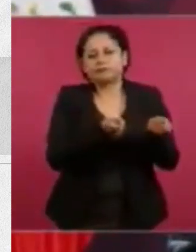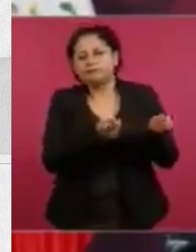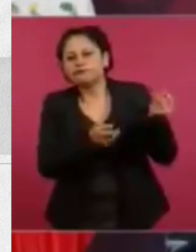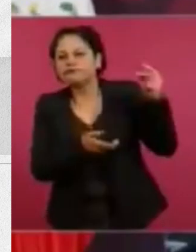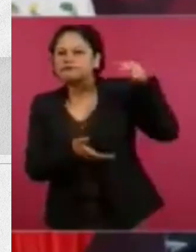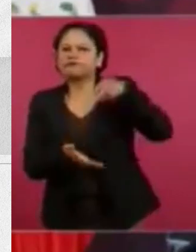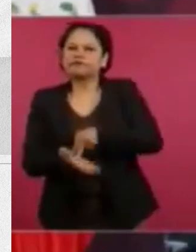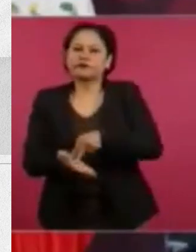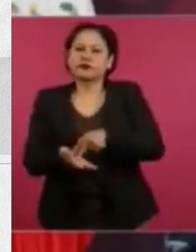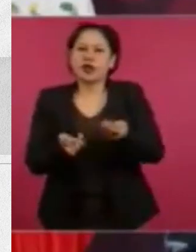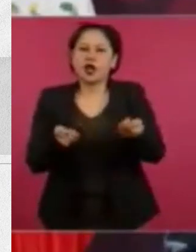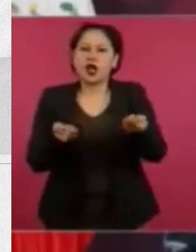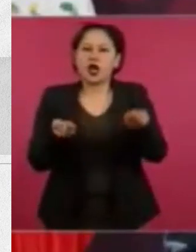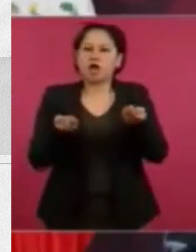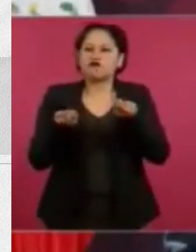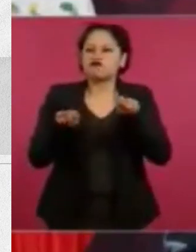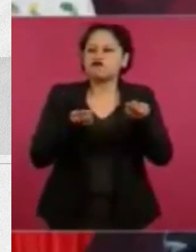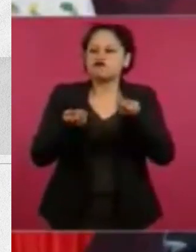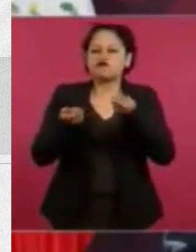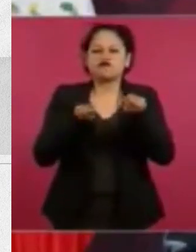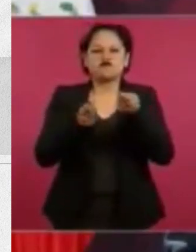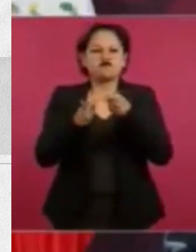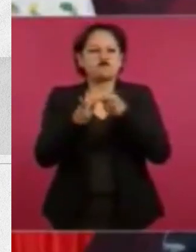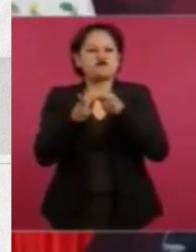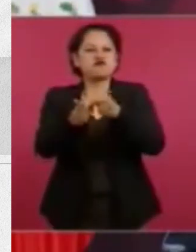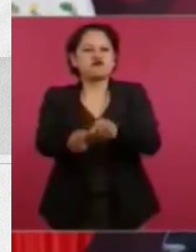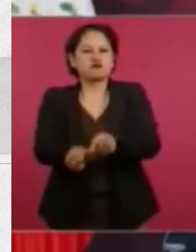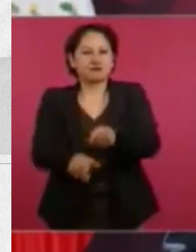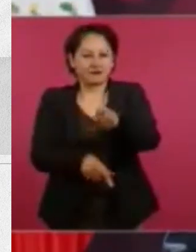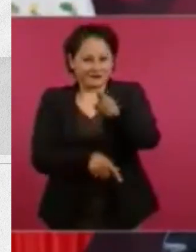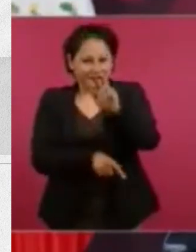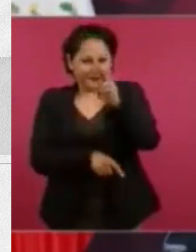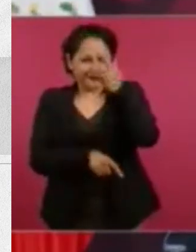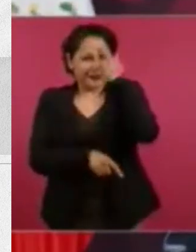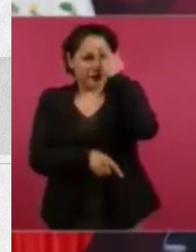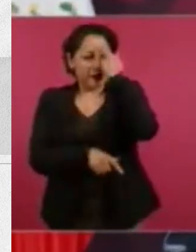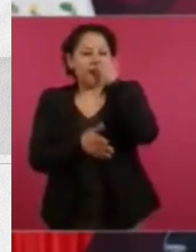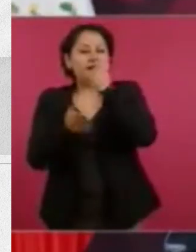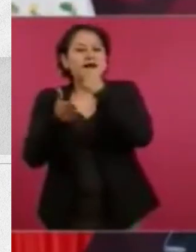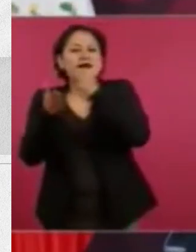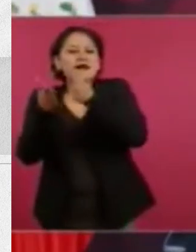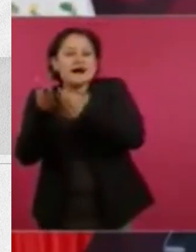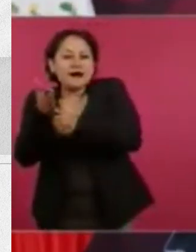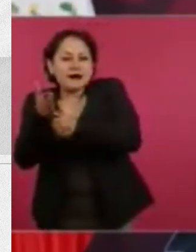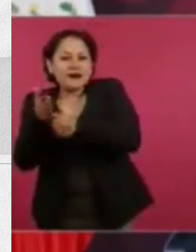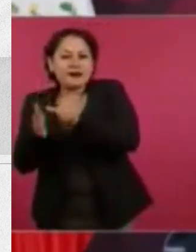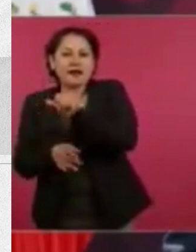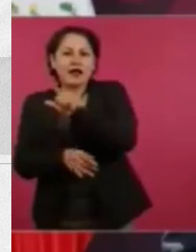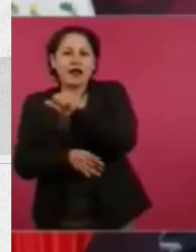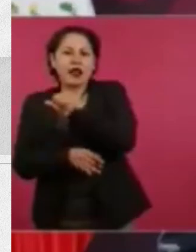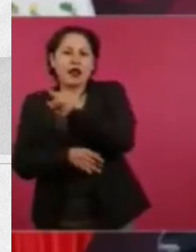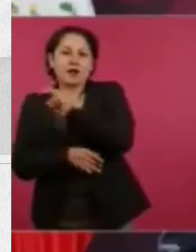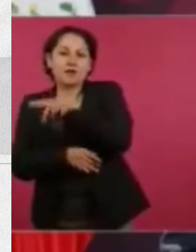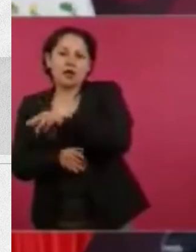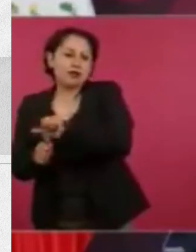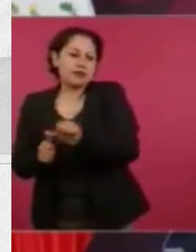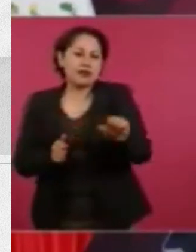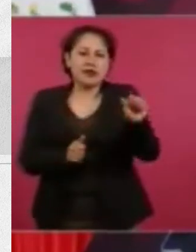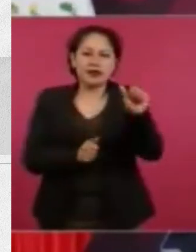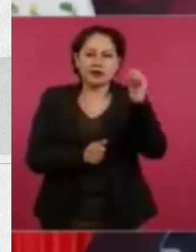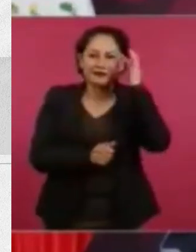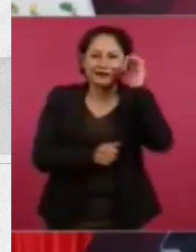acuérdense de la carta de Lucas Salamán a Santana, mil ochocientos cincuenta y tres.